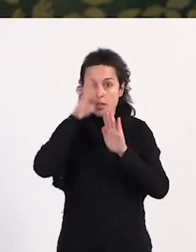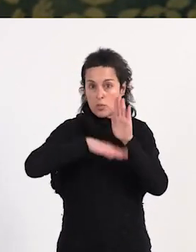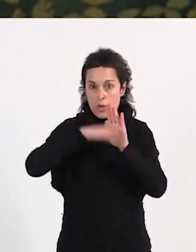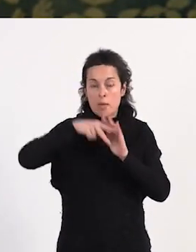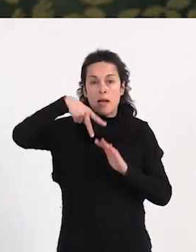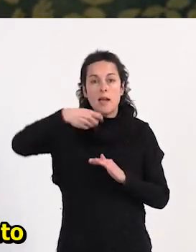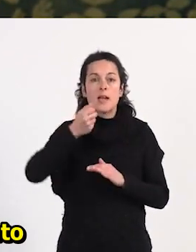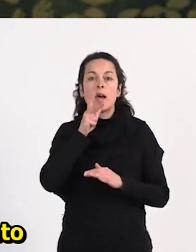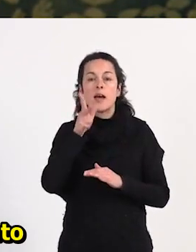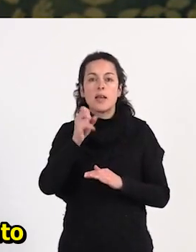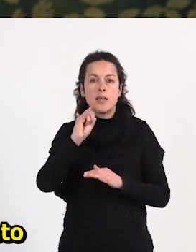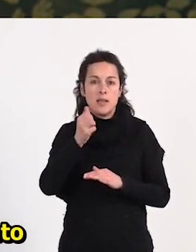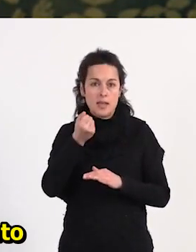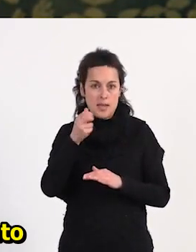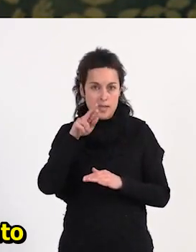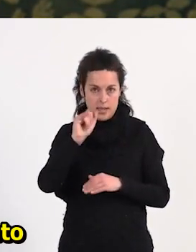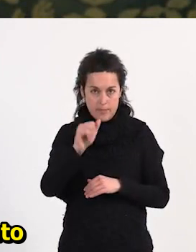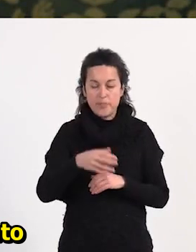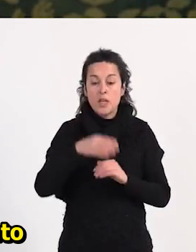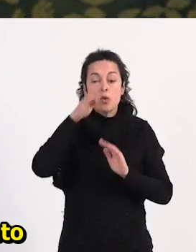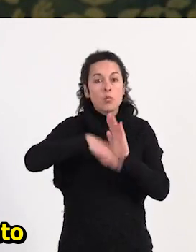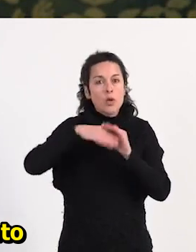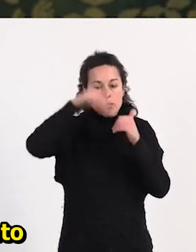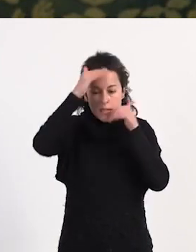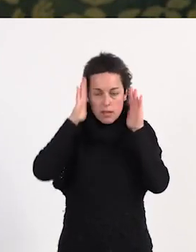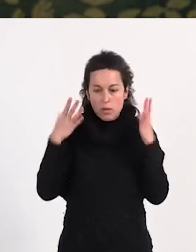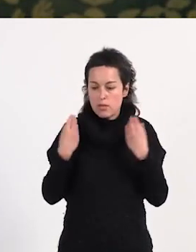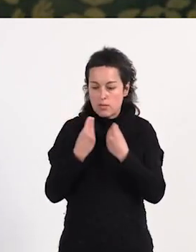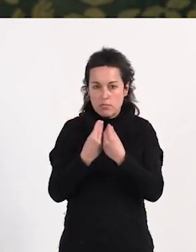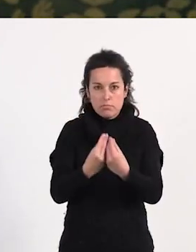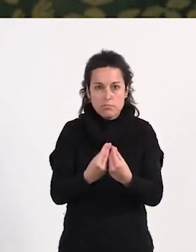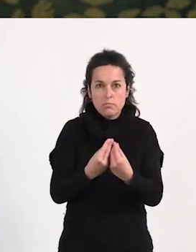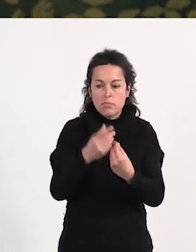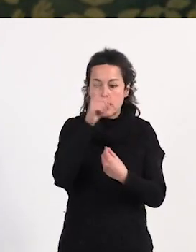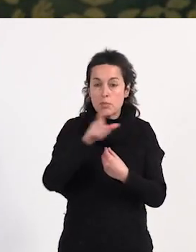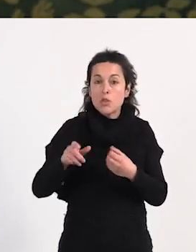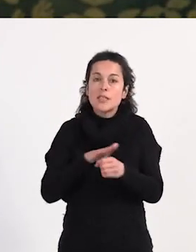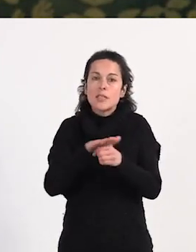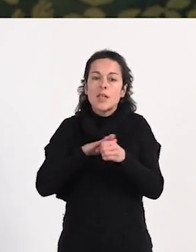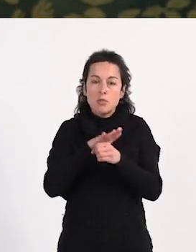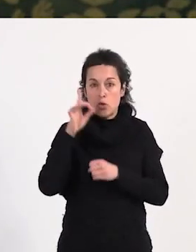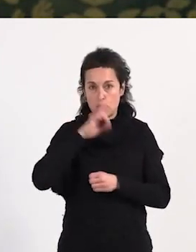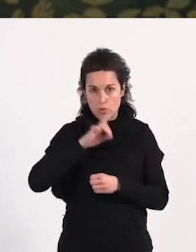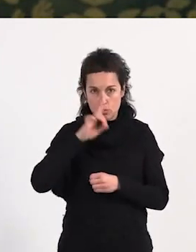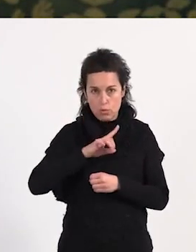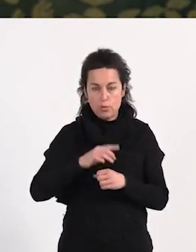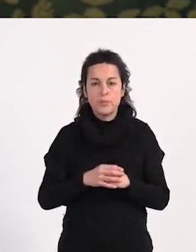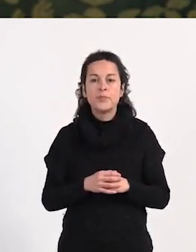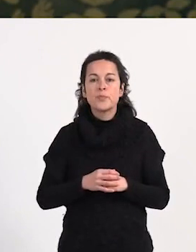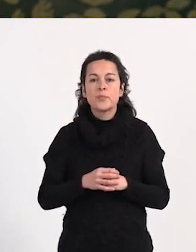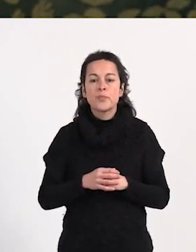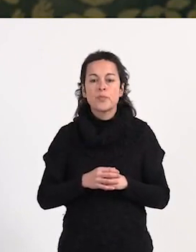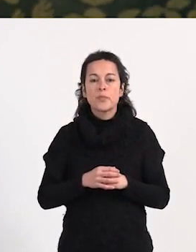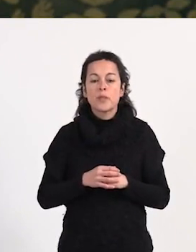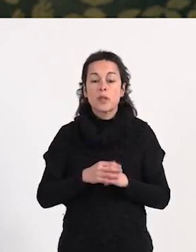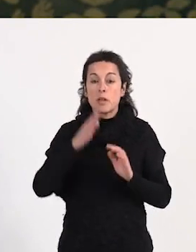NAICARI, un programa de atención y acompañamiento a personas en el ámbito de la prostitución. Para poder